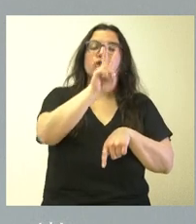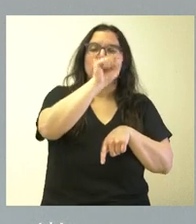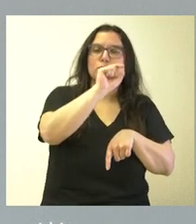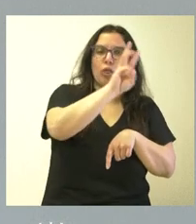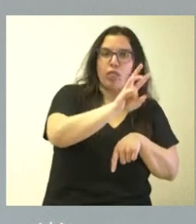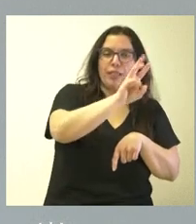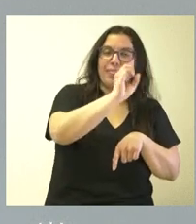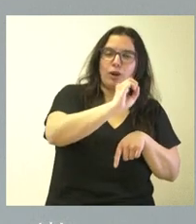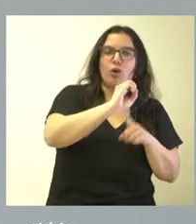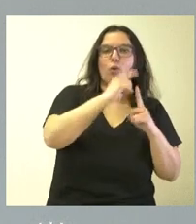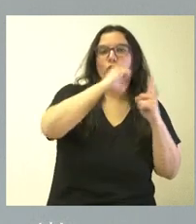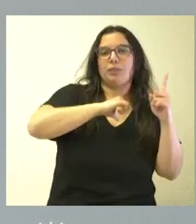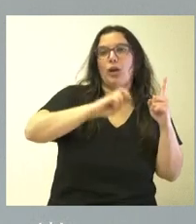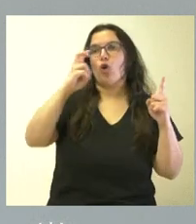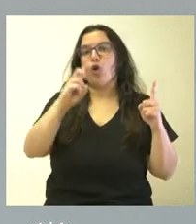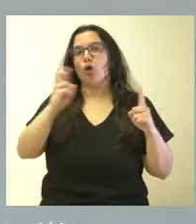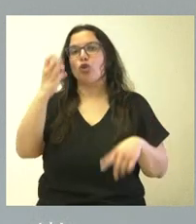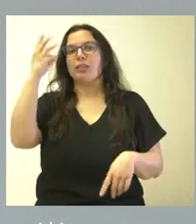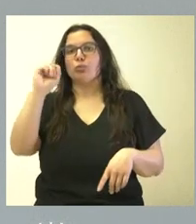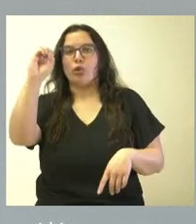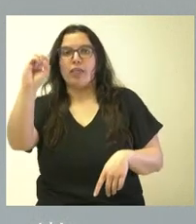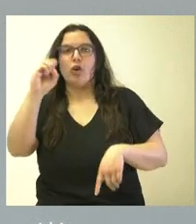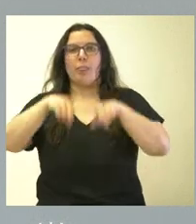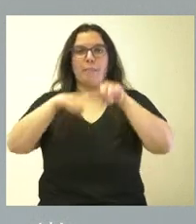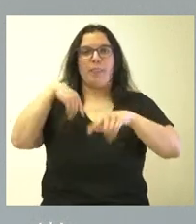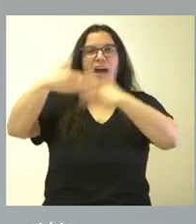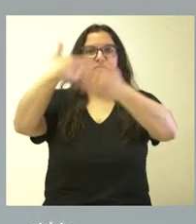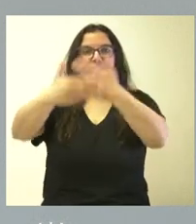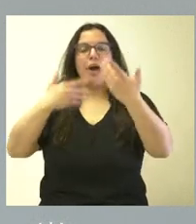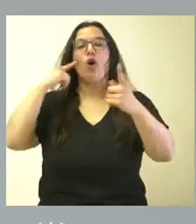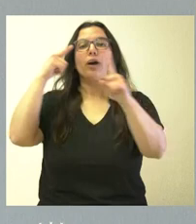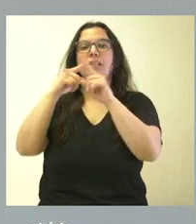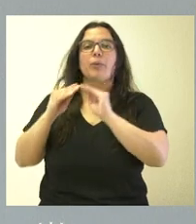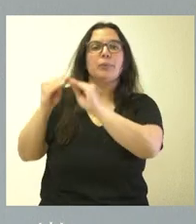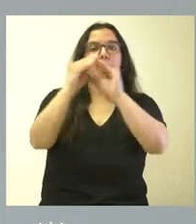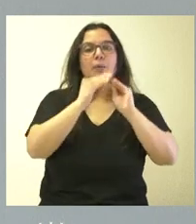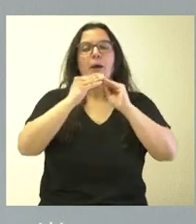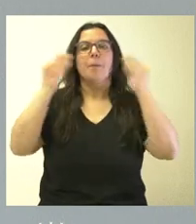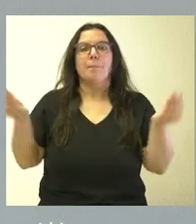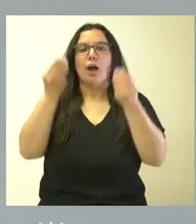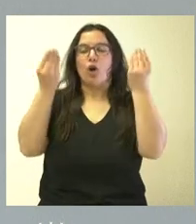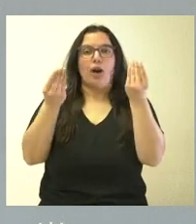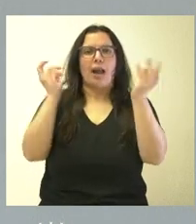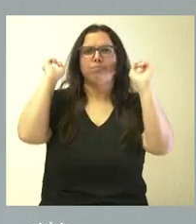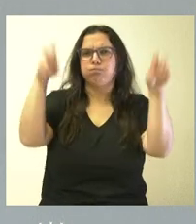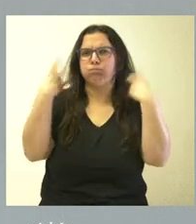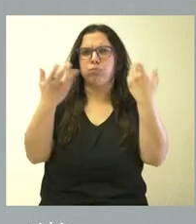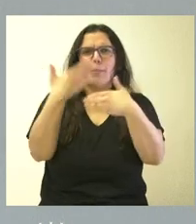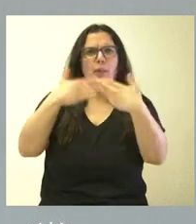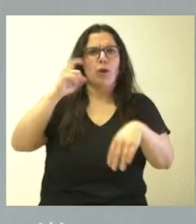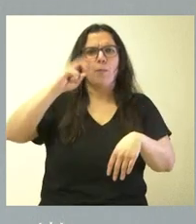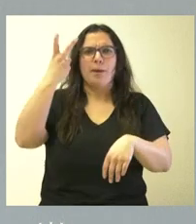3.0 en otro hospital y la idea nuestra, lógicamente, es ir avanzando para ir mejorando siempre y tener a la vanguardia todos los hospitales y para que sean